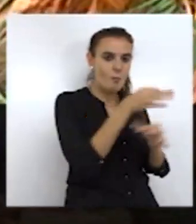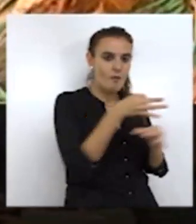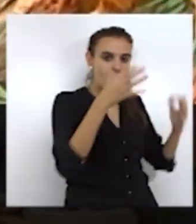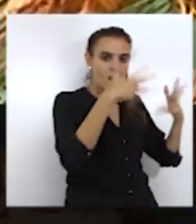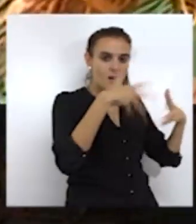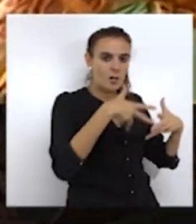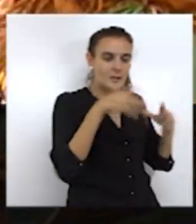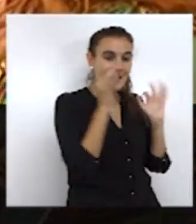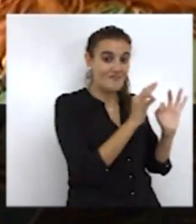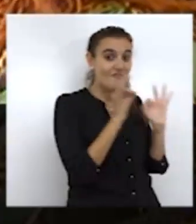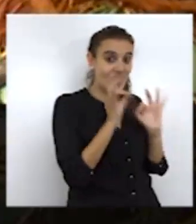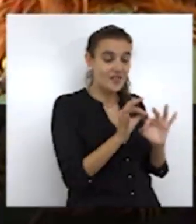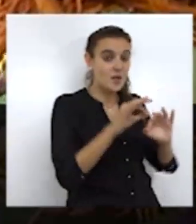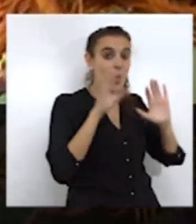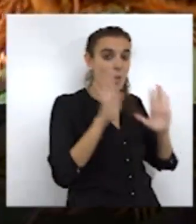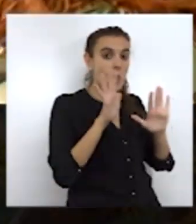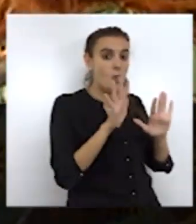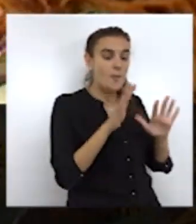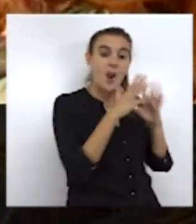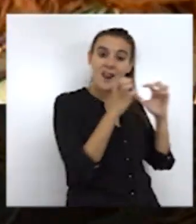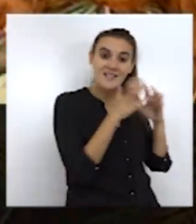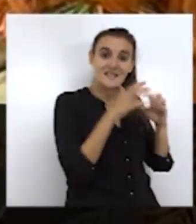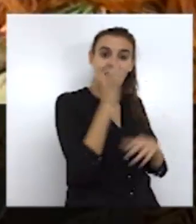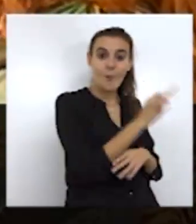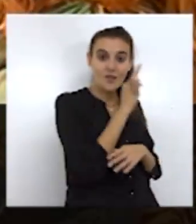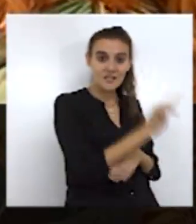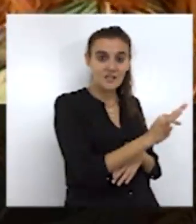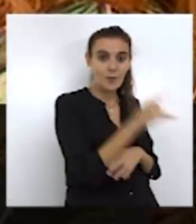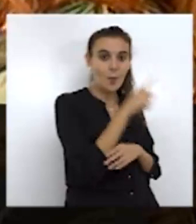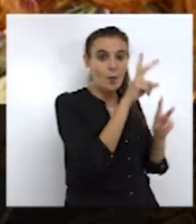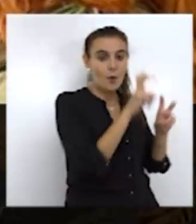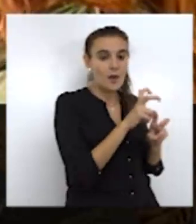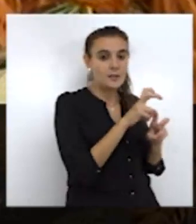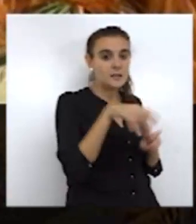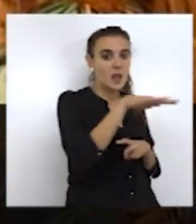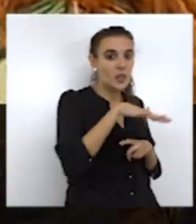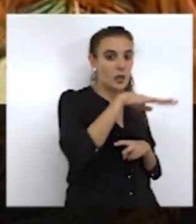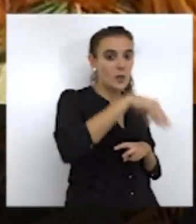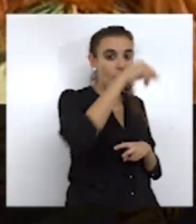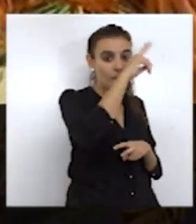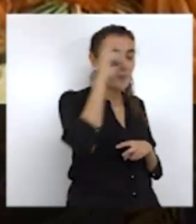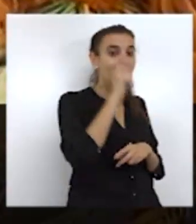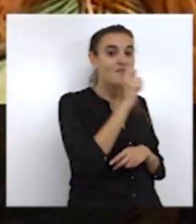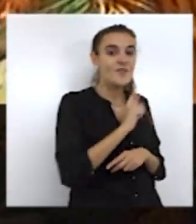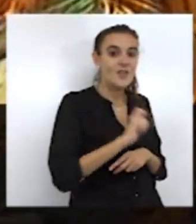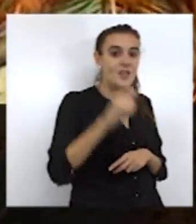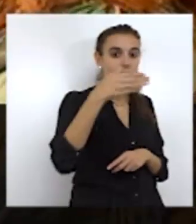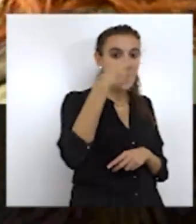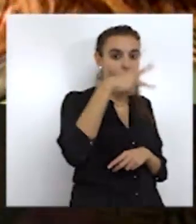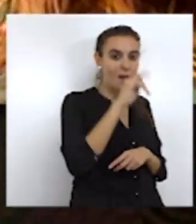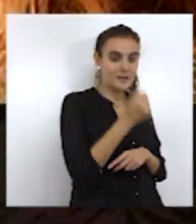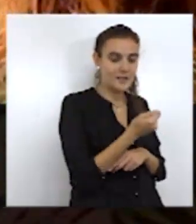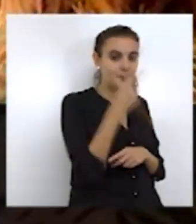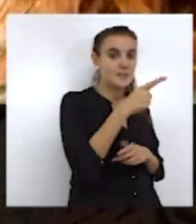administrativo está definido y la intención favorable, tanto de Montemadrid, que es la Fundación de Bankia, como